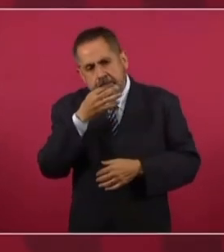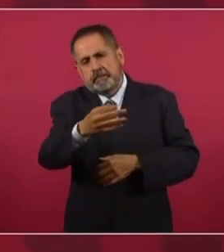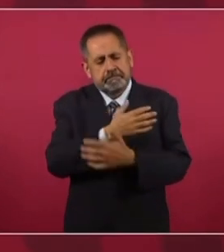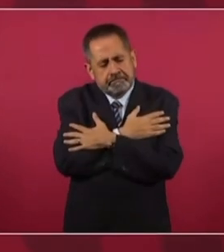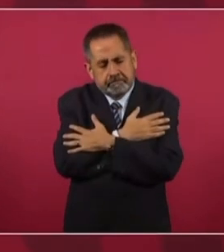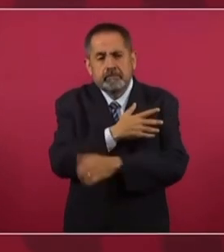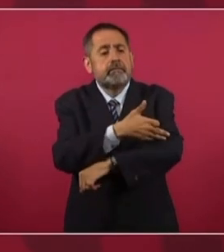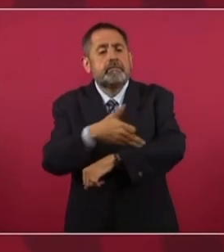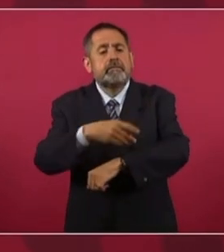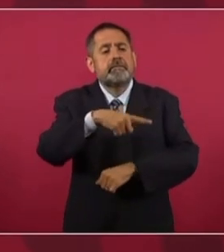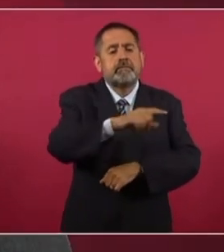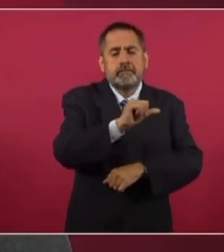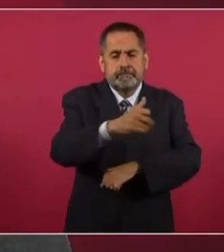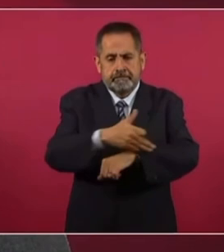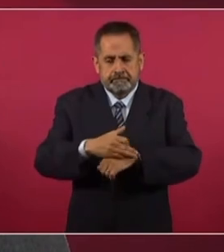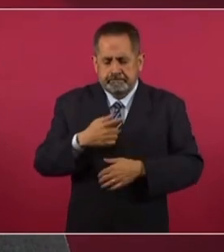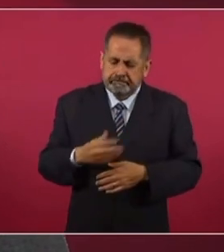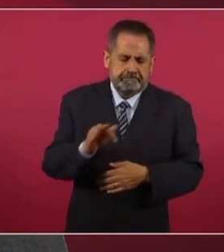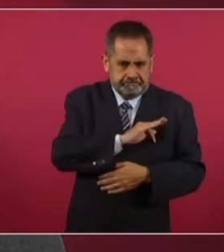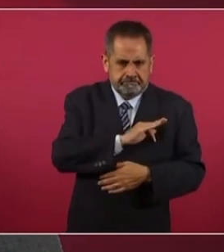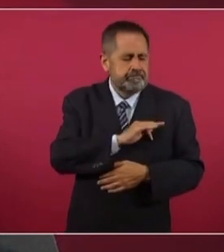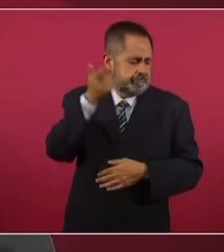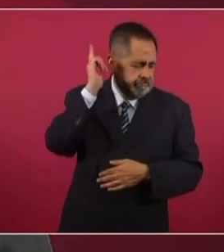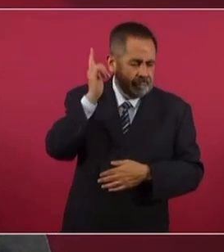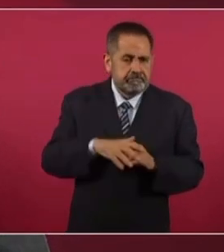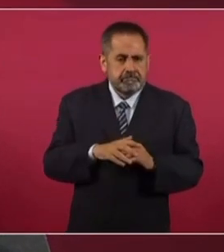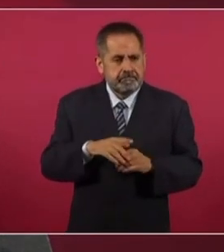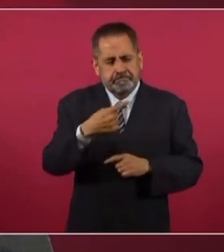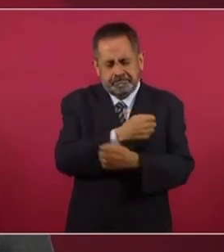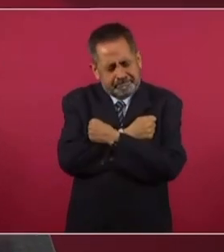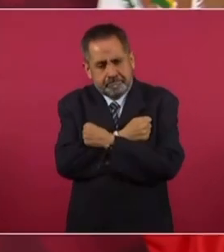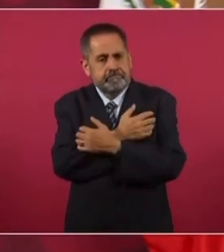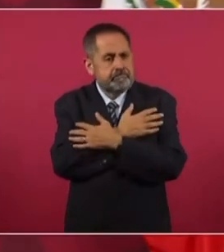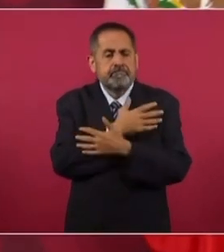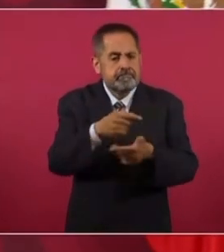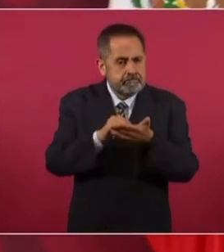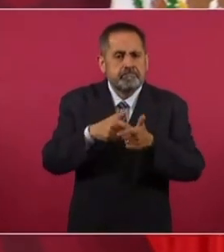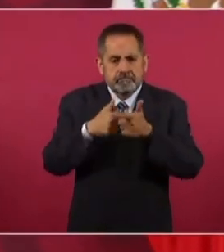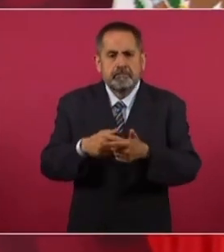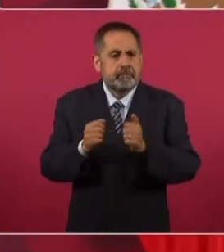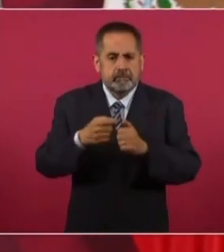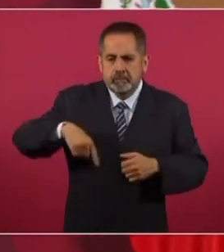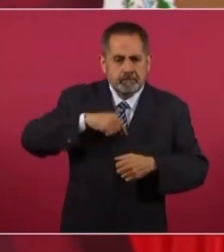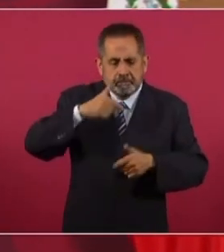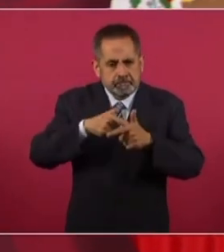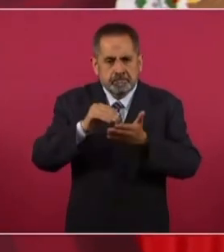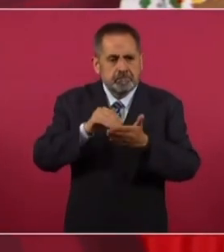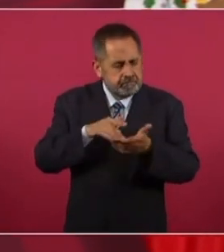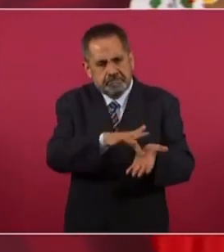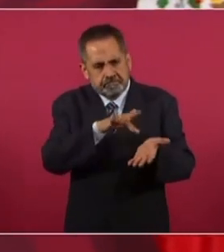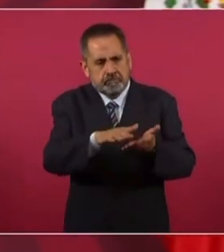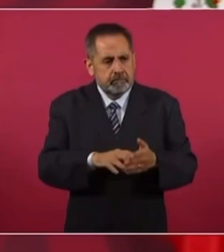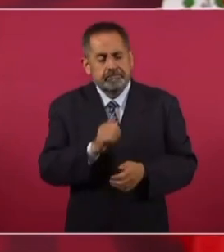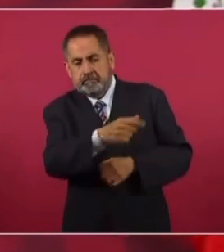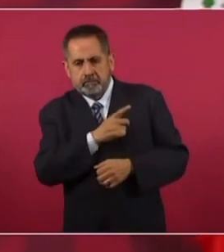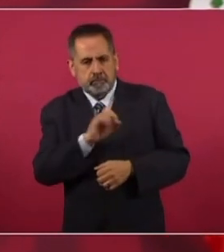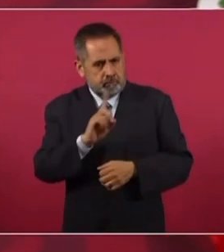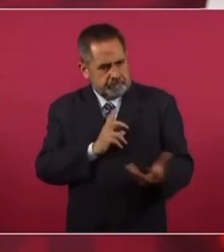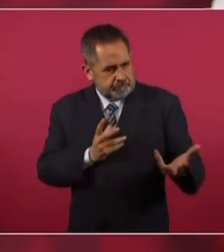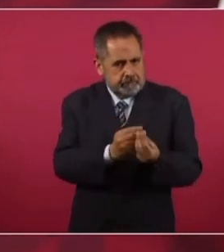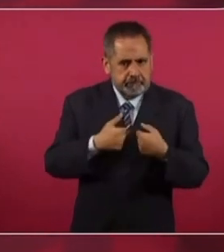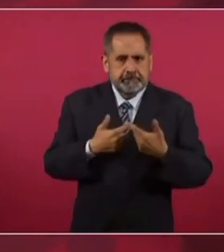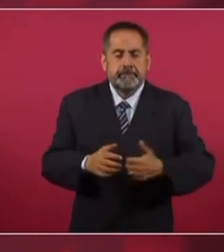abrazo a los familiares, no hay que perder la fe, no hay que perder la esperanza, un abrazo muy fuerte y van a seguir contando como siempre con nosotros, no tan solos.